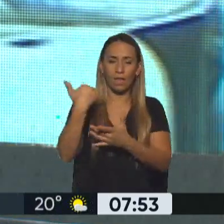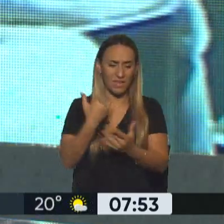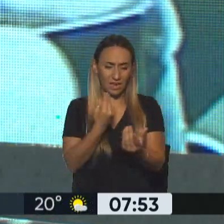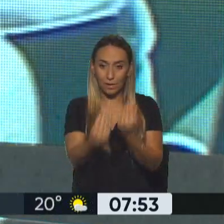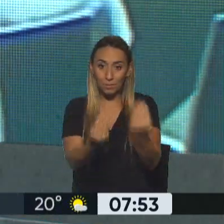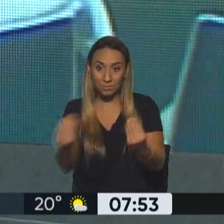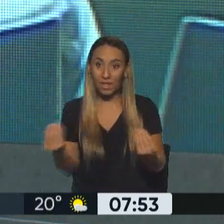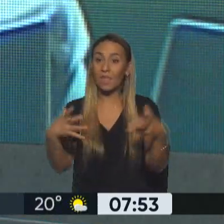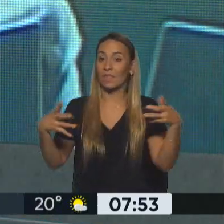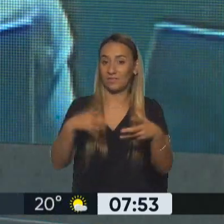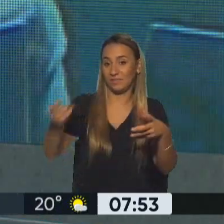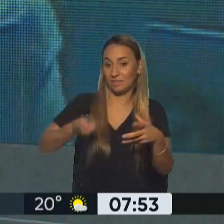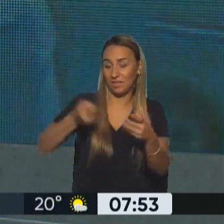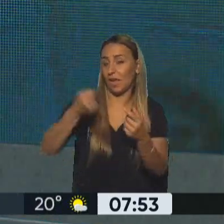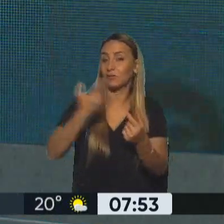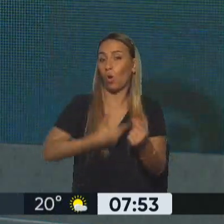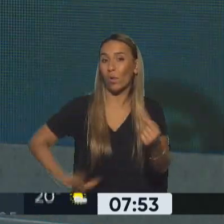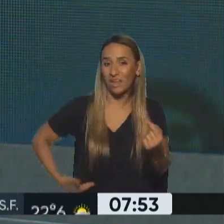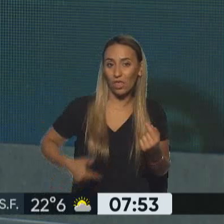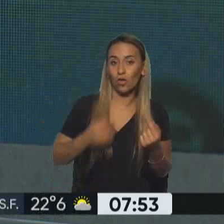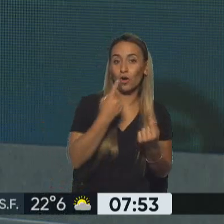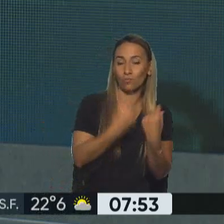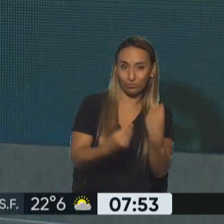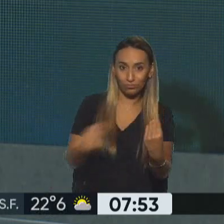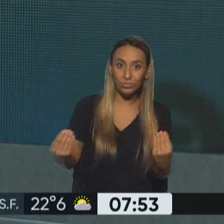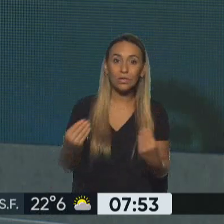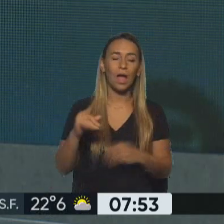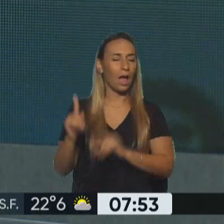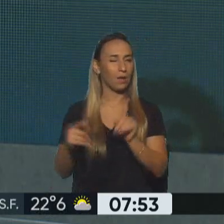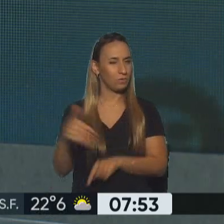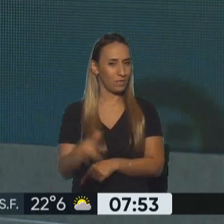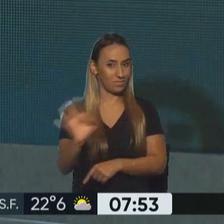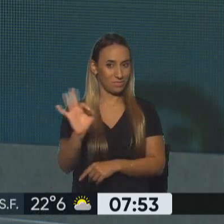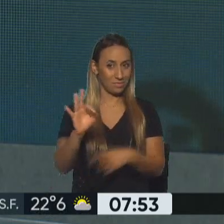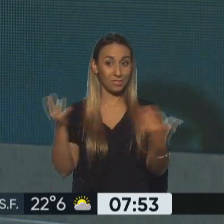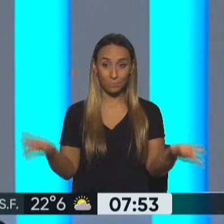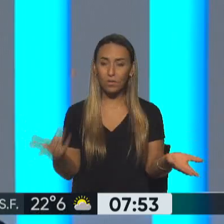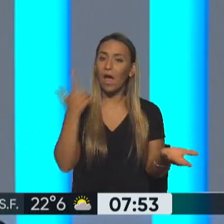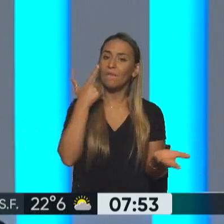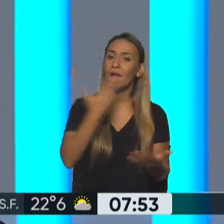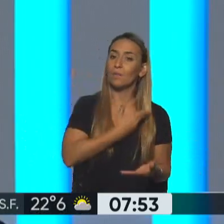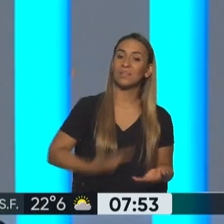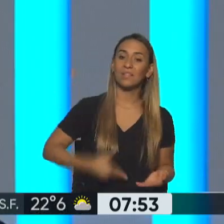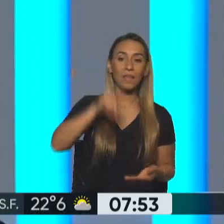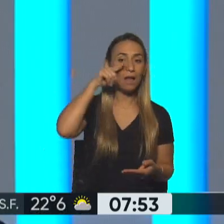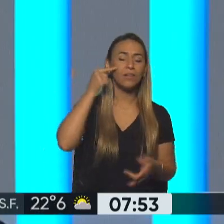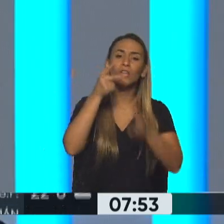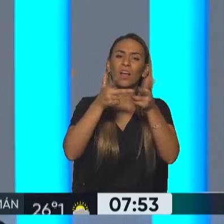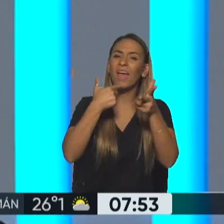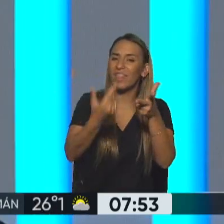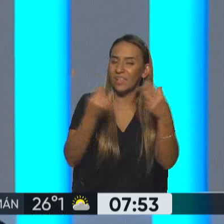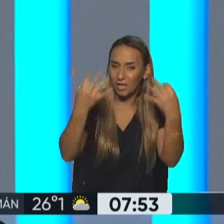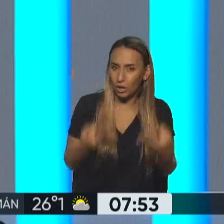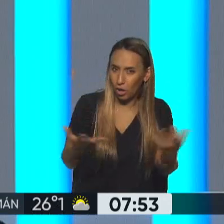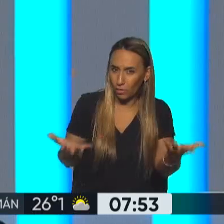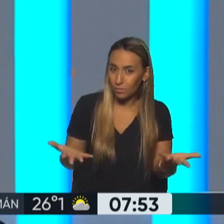gobernadores y algunas ausencias. Entonces, comenzamos a analizar el discurso del Presidente junto con Beru Urrera Gaita. Bueno, habló de pelear o tratar de que